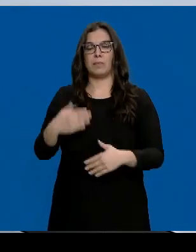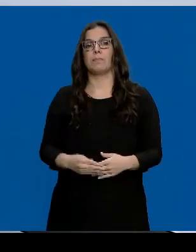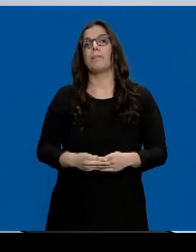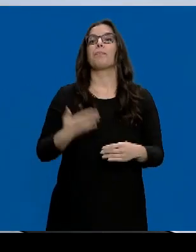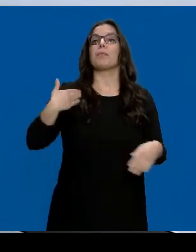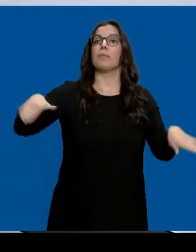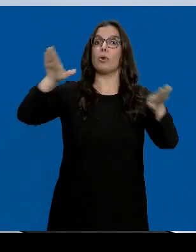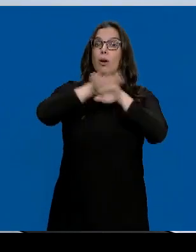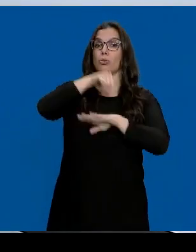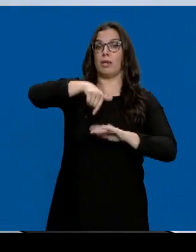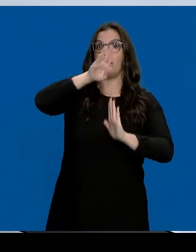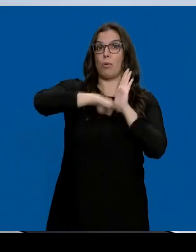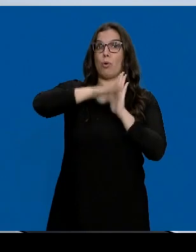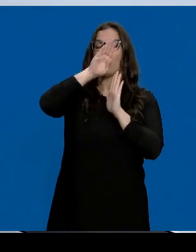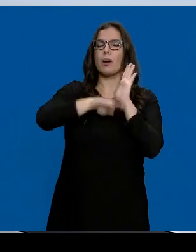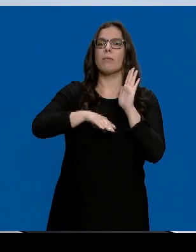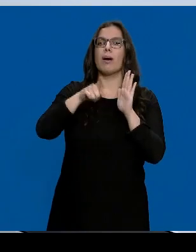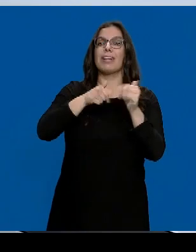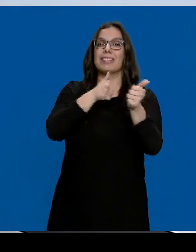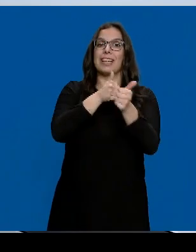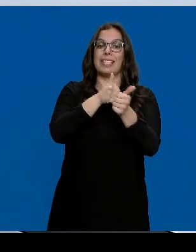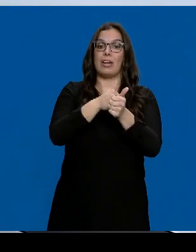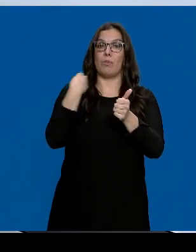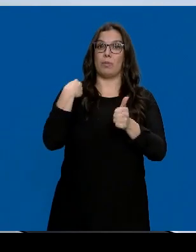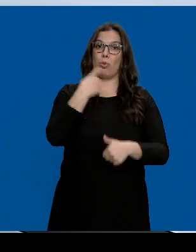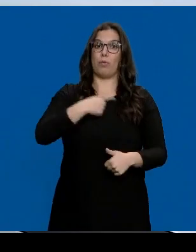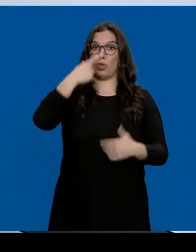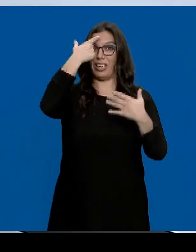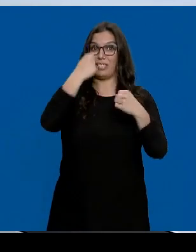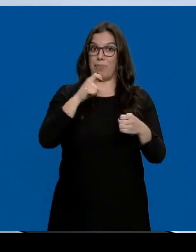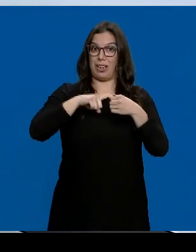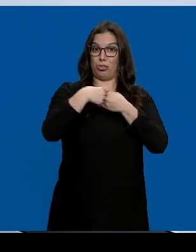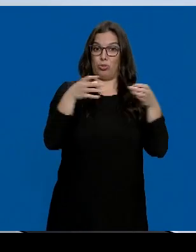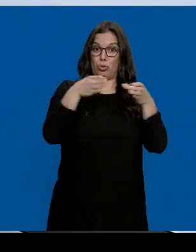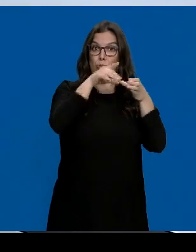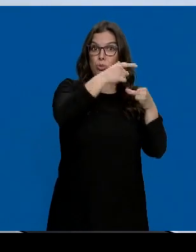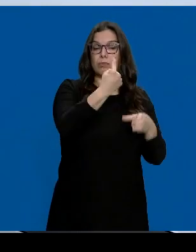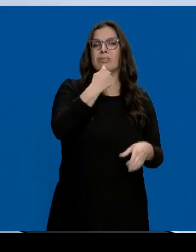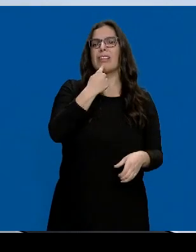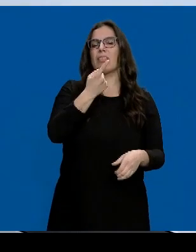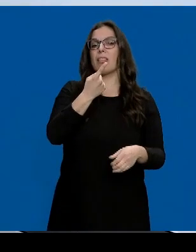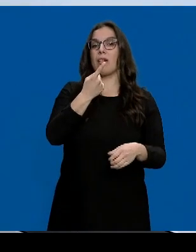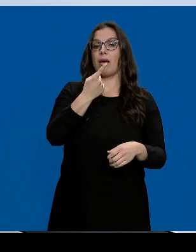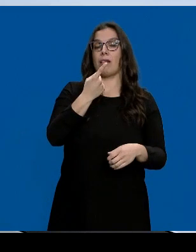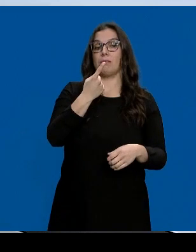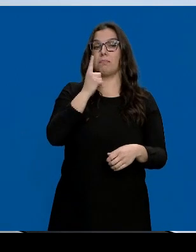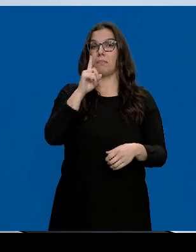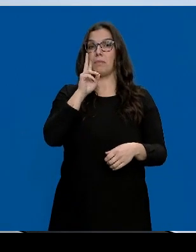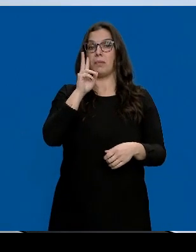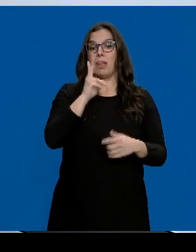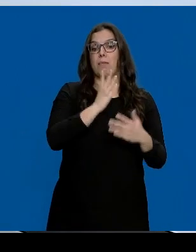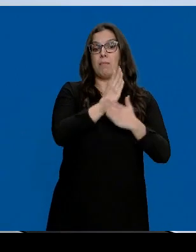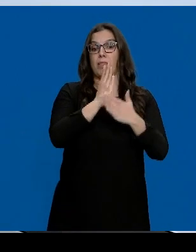Anoche, en el programa Cuestión de Prioridades, el secretario de este organismo aseguraba que, tal y como se perfilan las próximas jornadas,